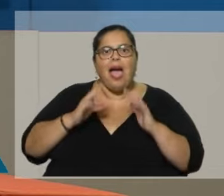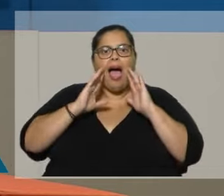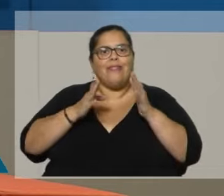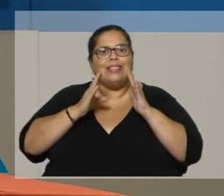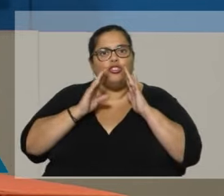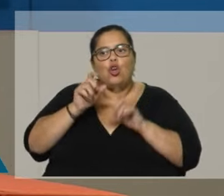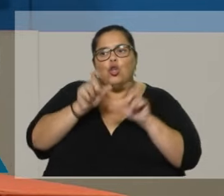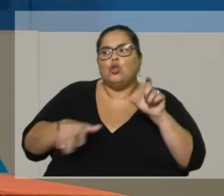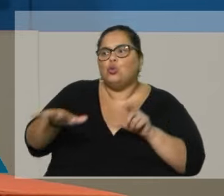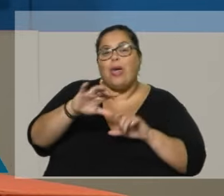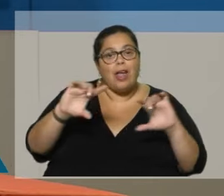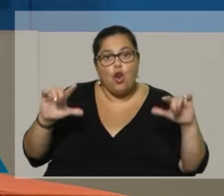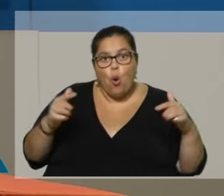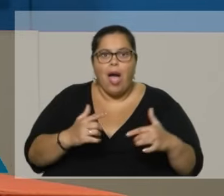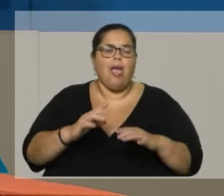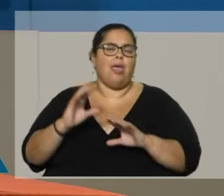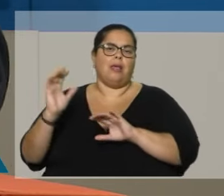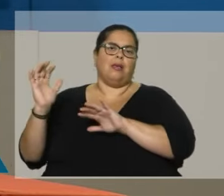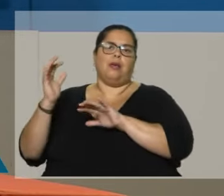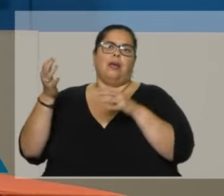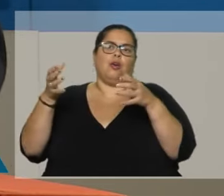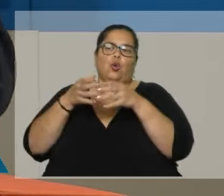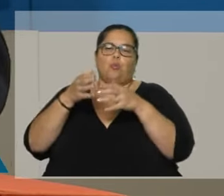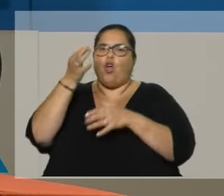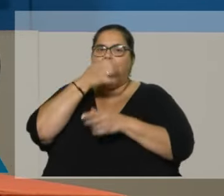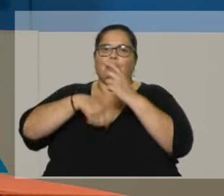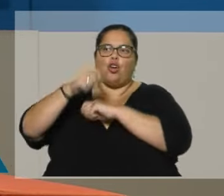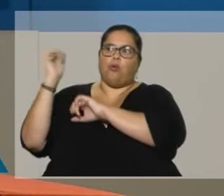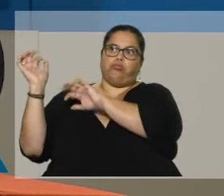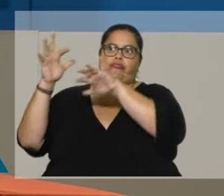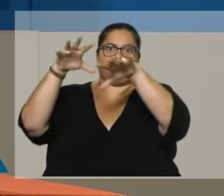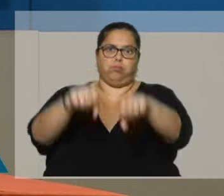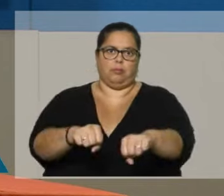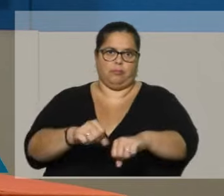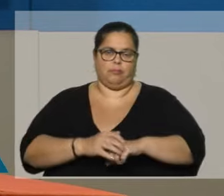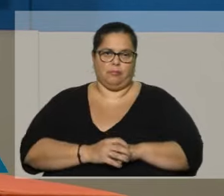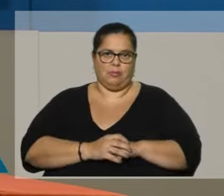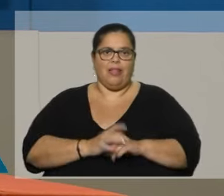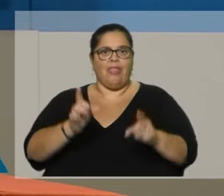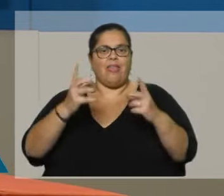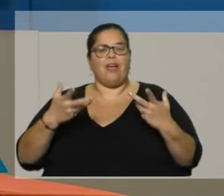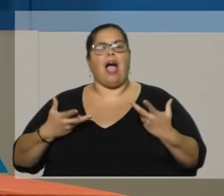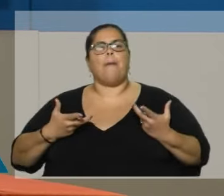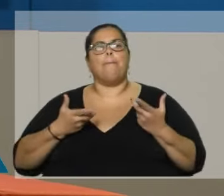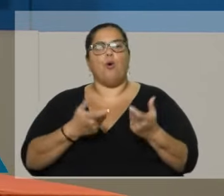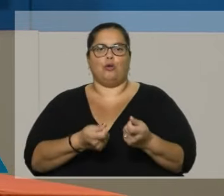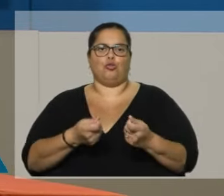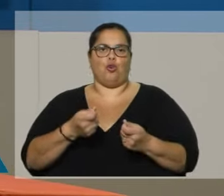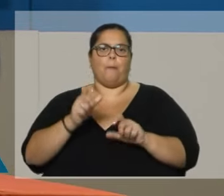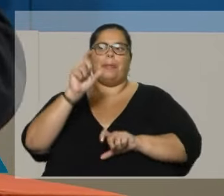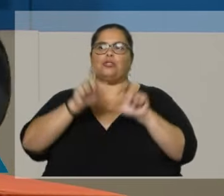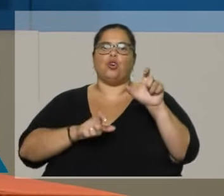a los ciudadanos y al apoyar al ciudadano, ¿no? Que está en situaciones de